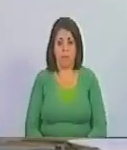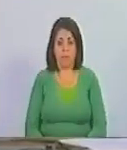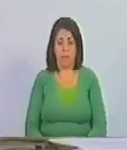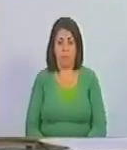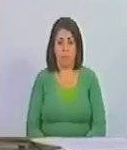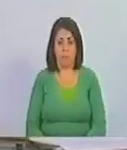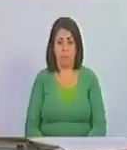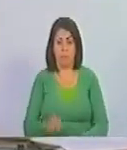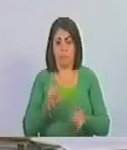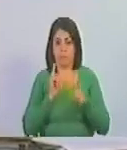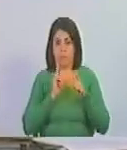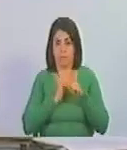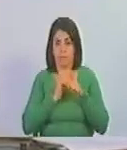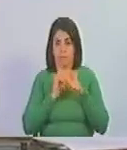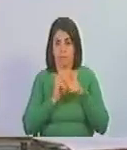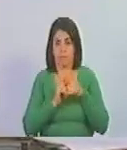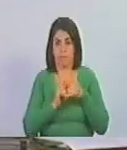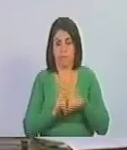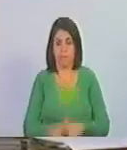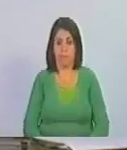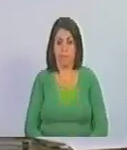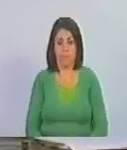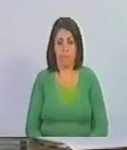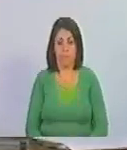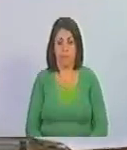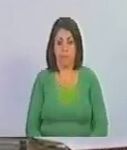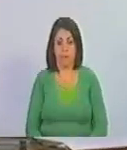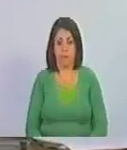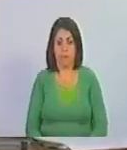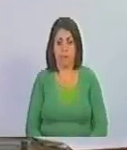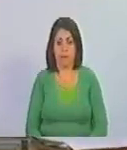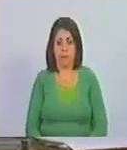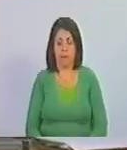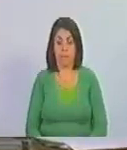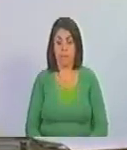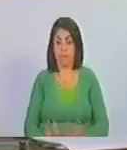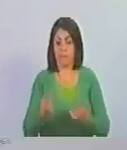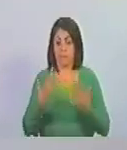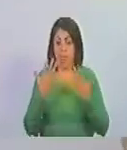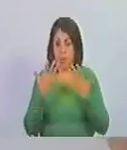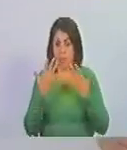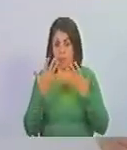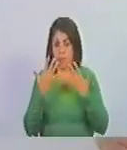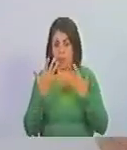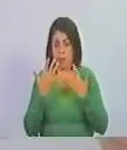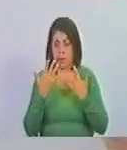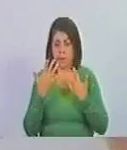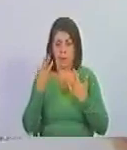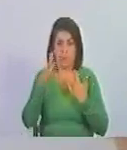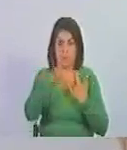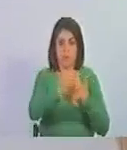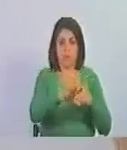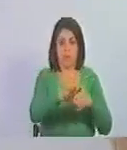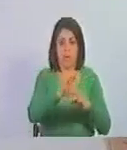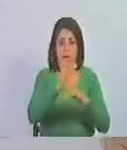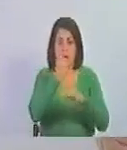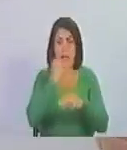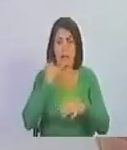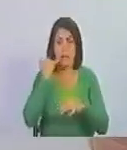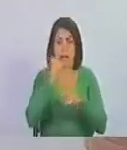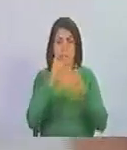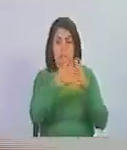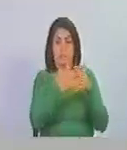entonces se va le va a poner la mano una empresa israelí norteamericana